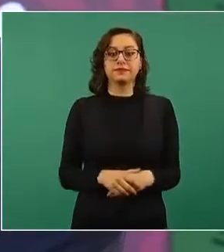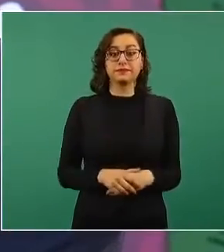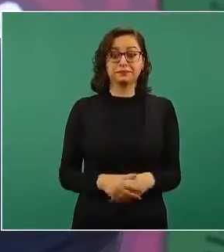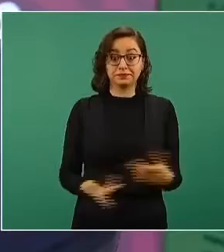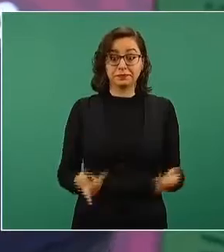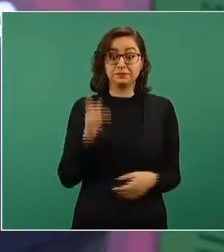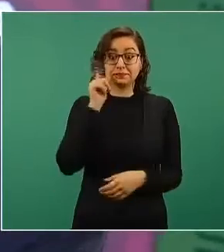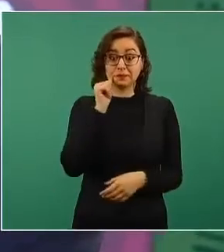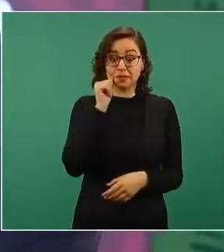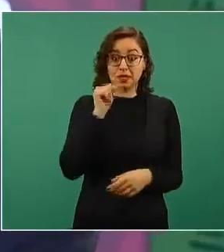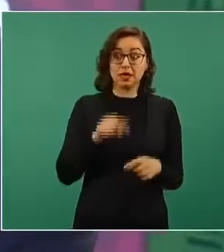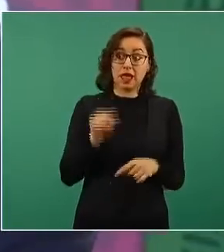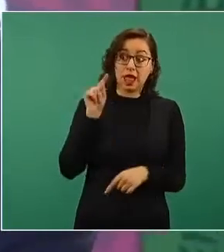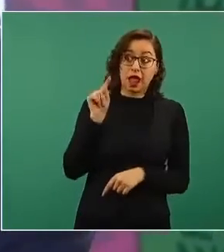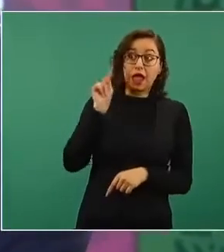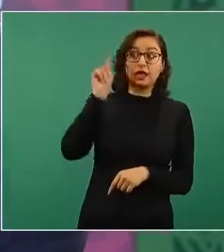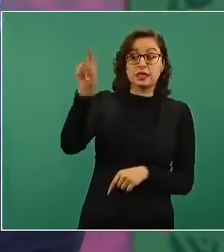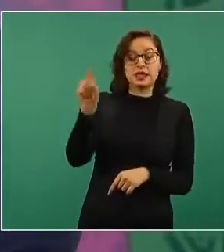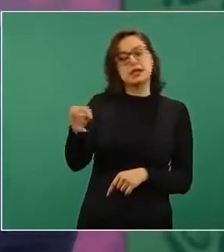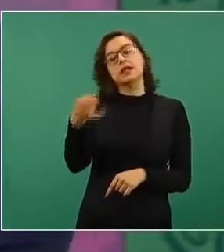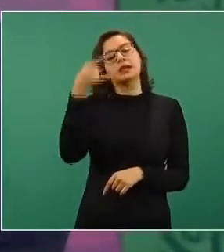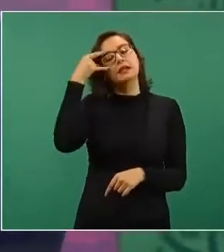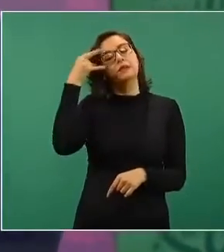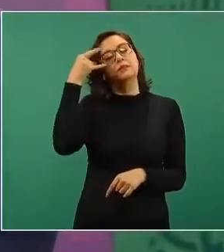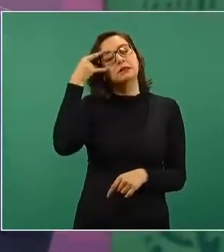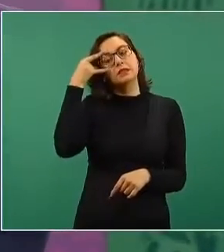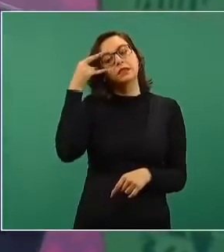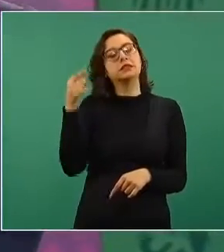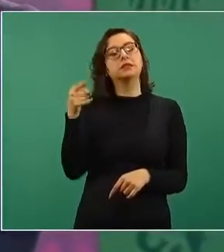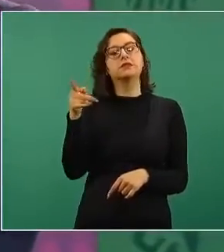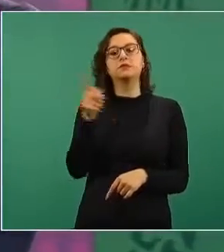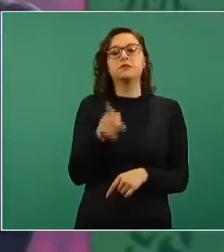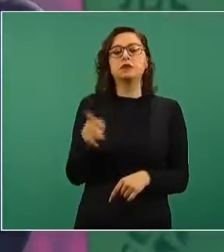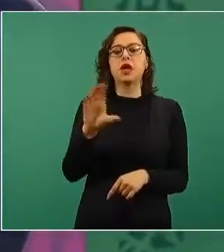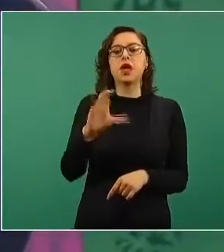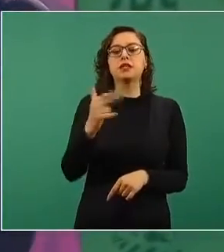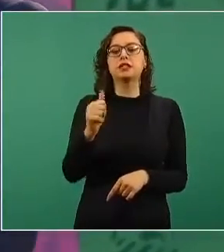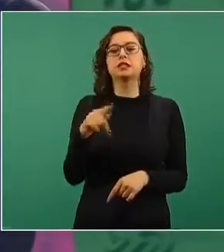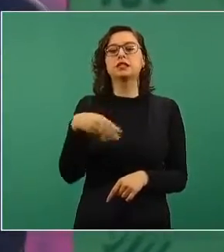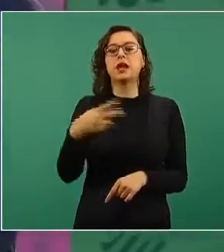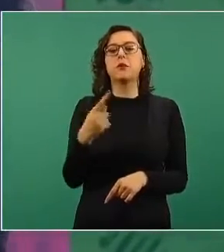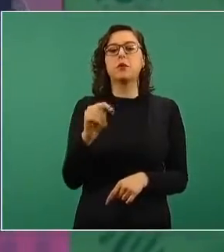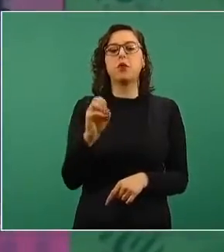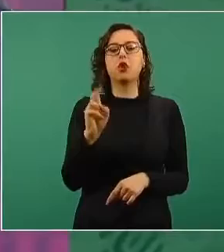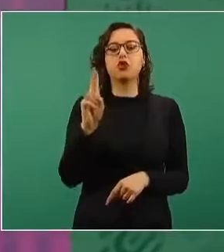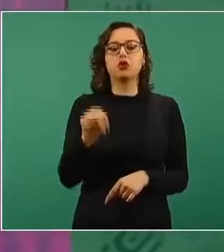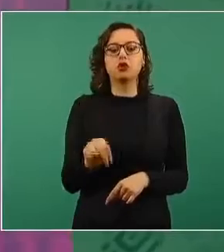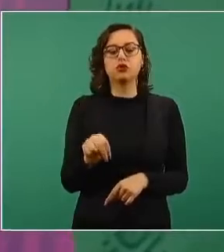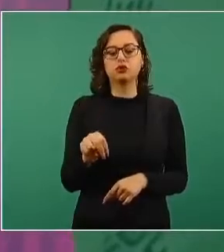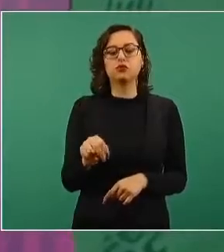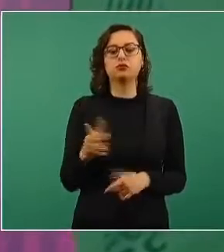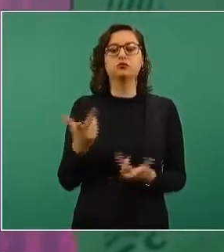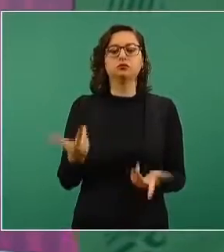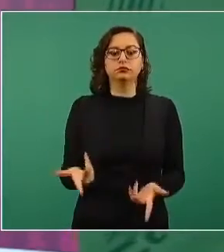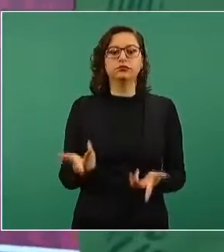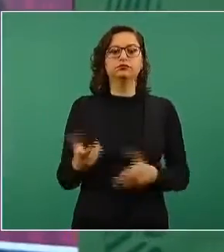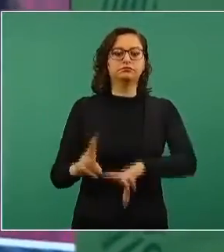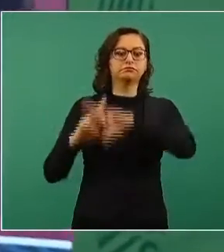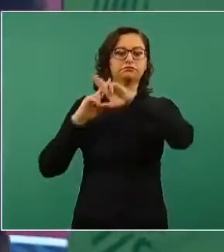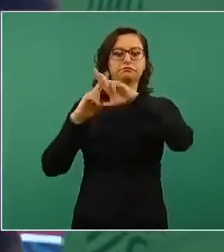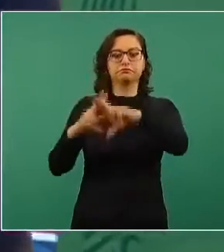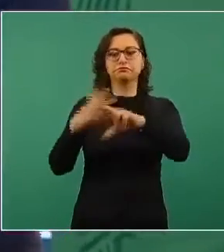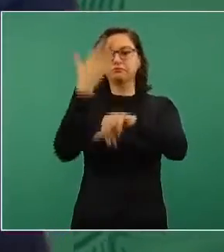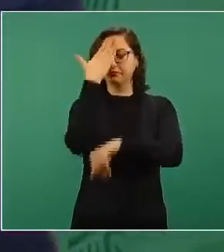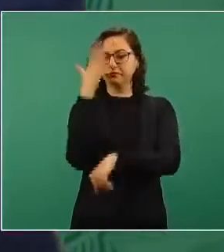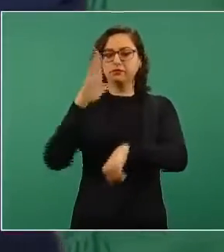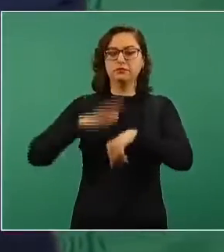en el marco de los festejos y